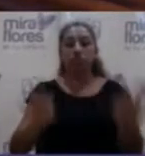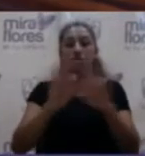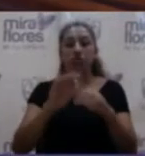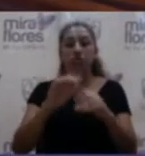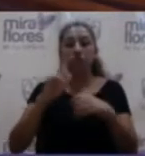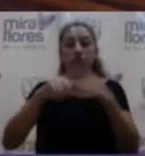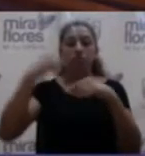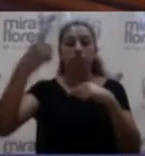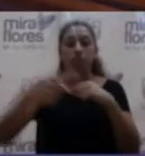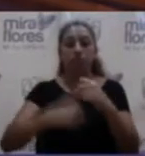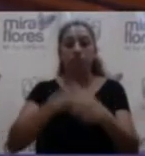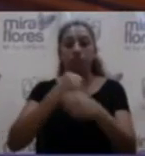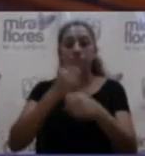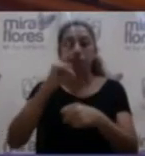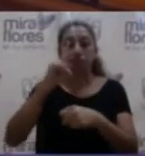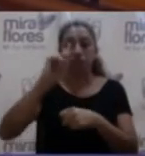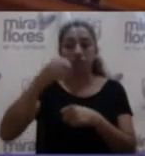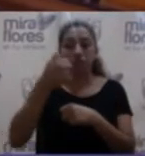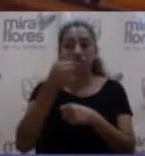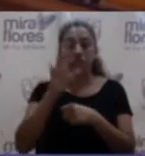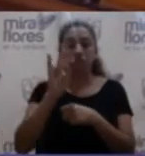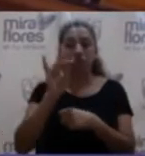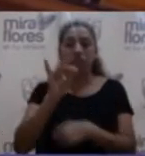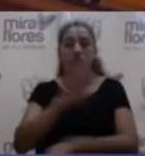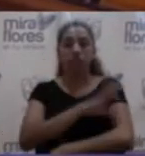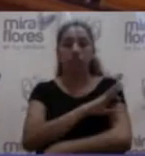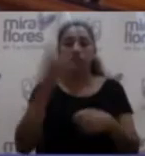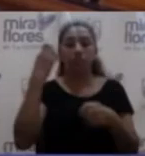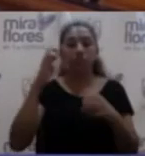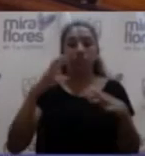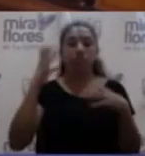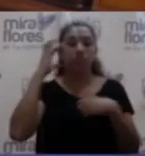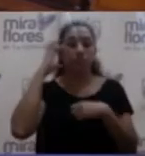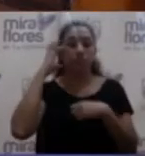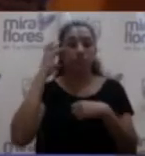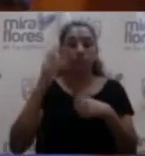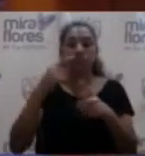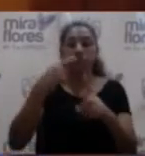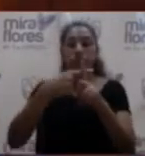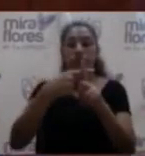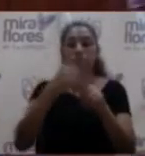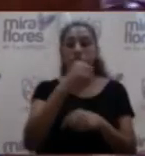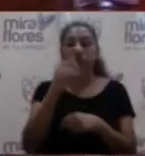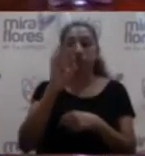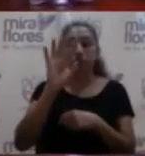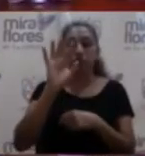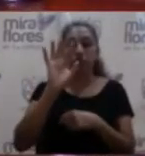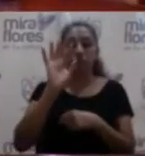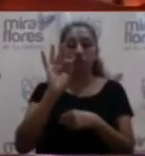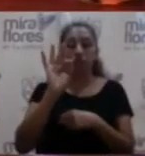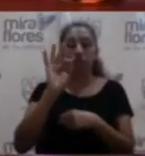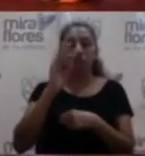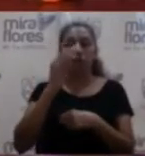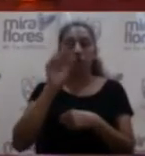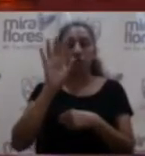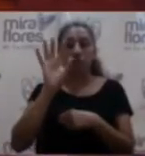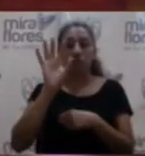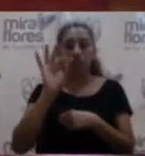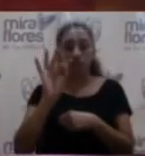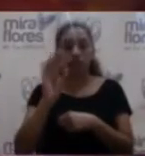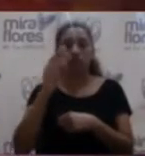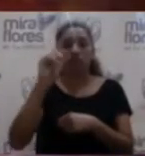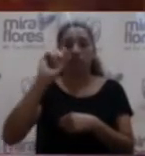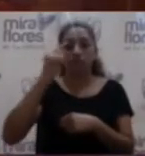fiscal 2018 de la Municipalidad de Miraflores, ascendente a la suma de 199.320